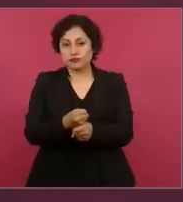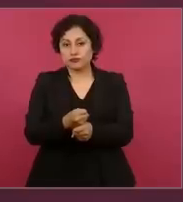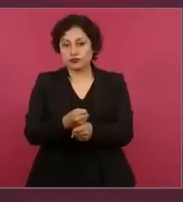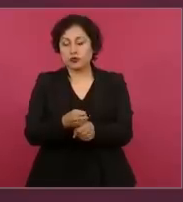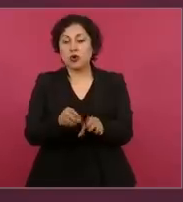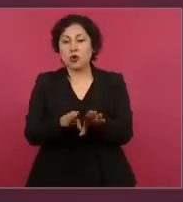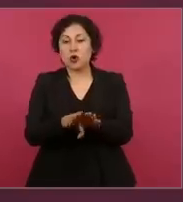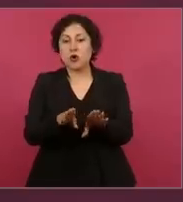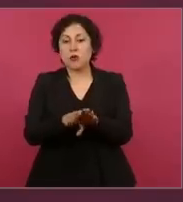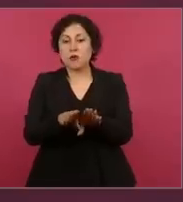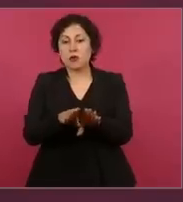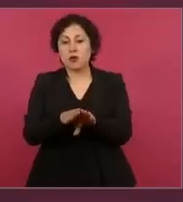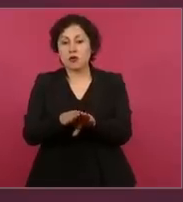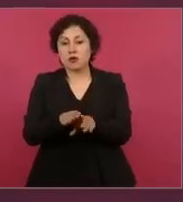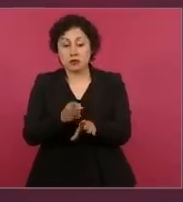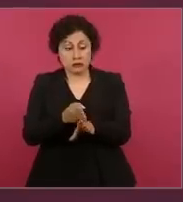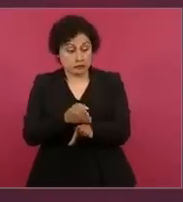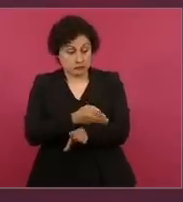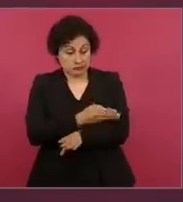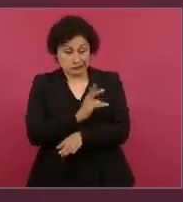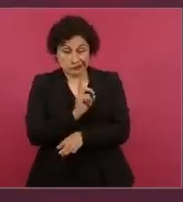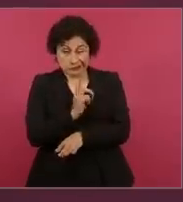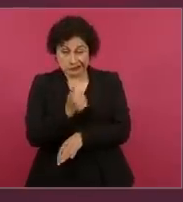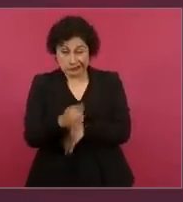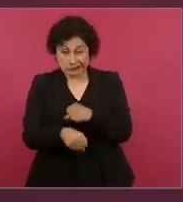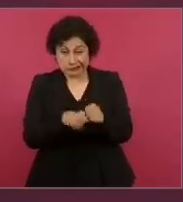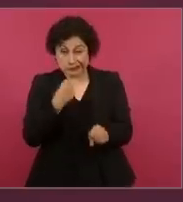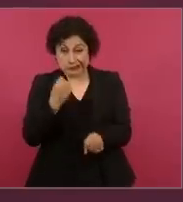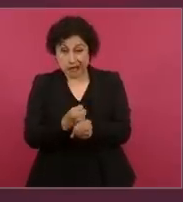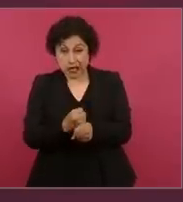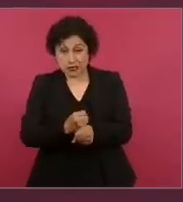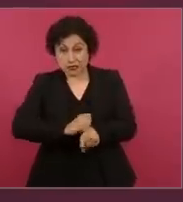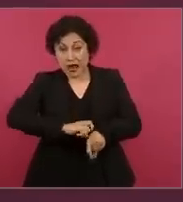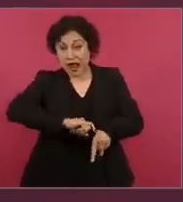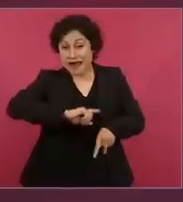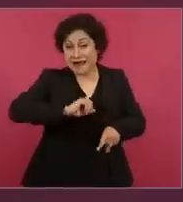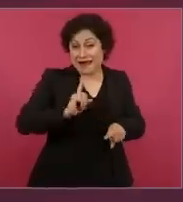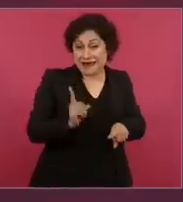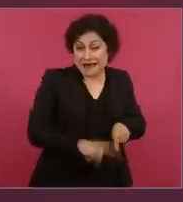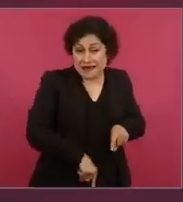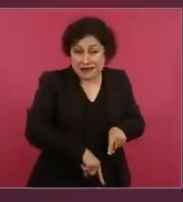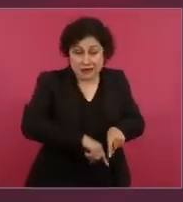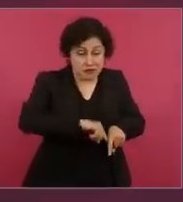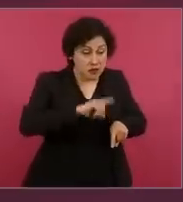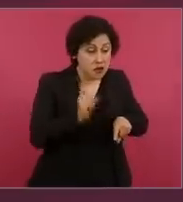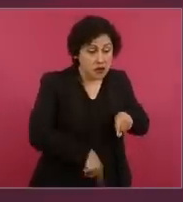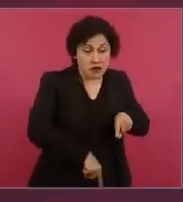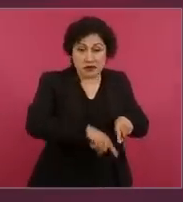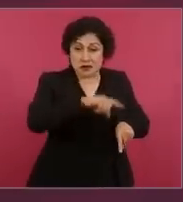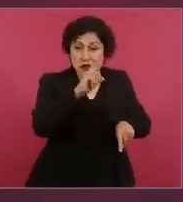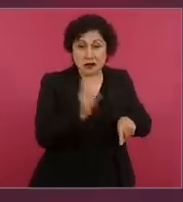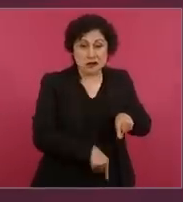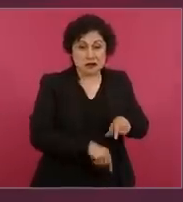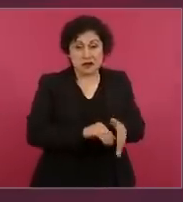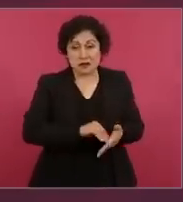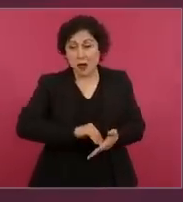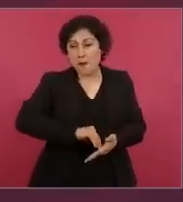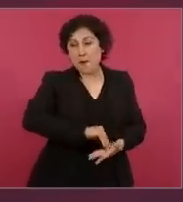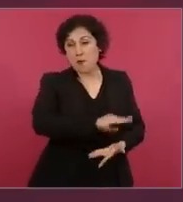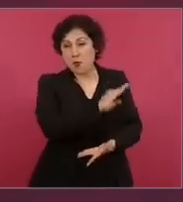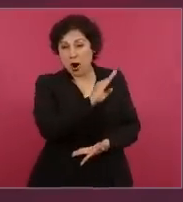todo eso, hacer a un lado toda esa